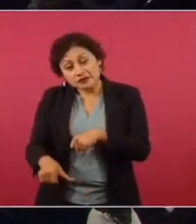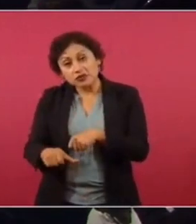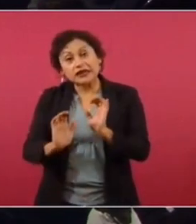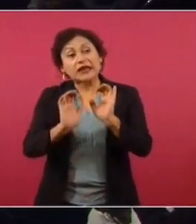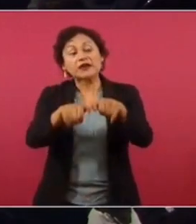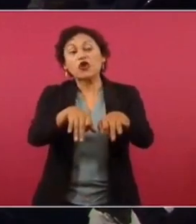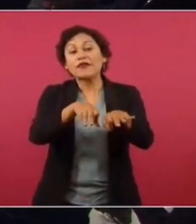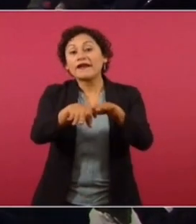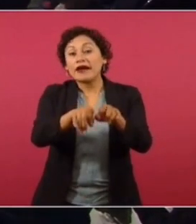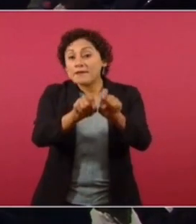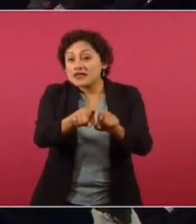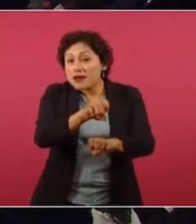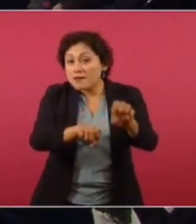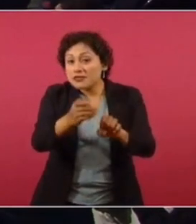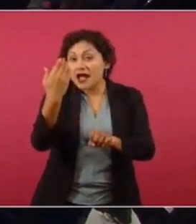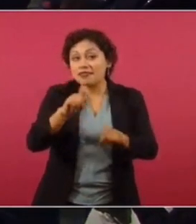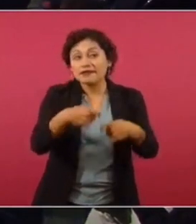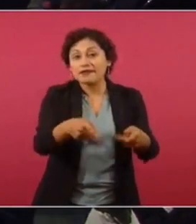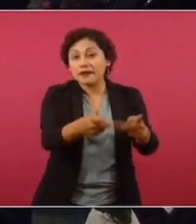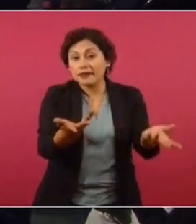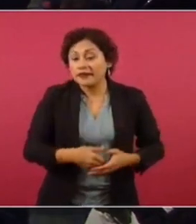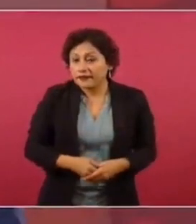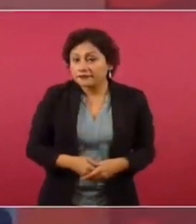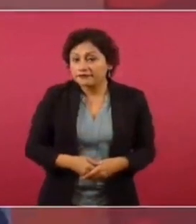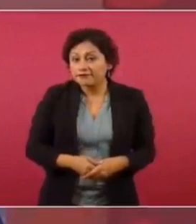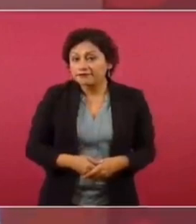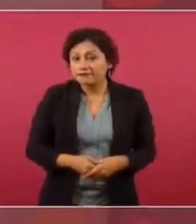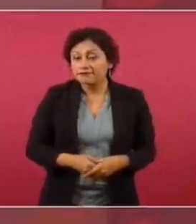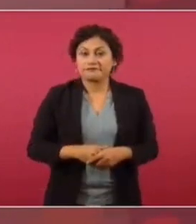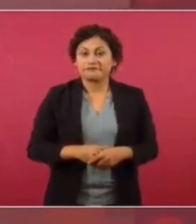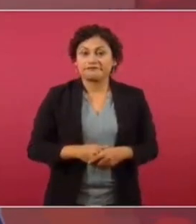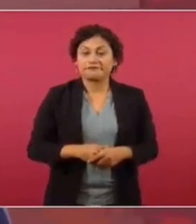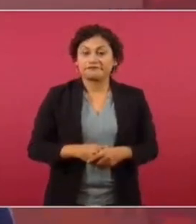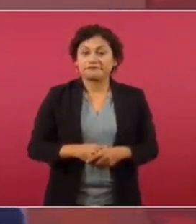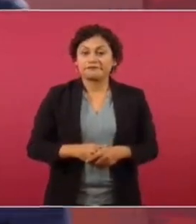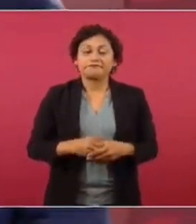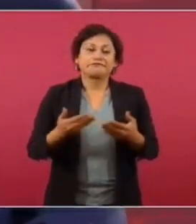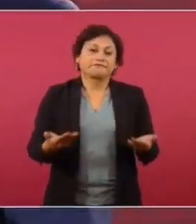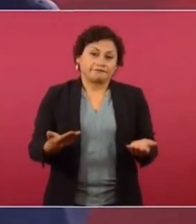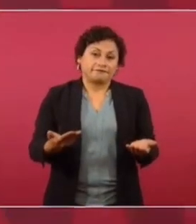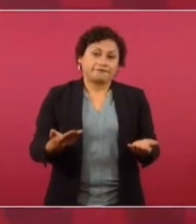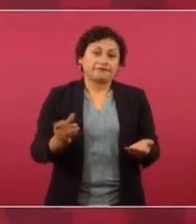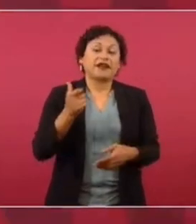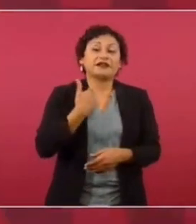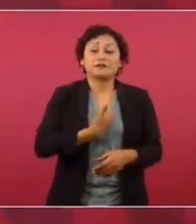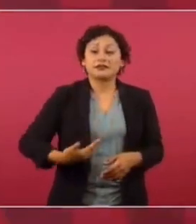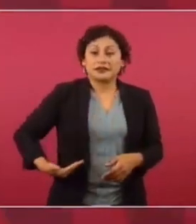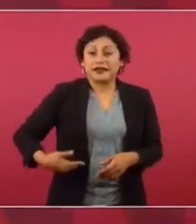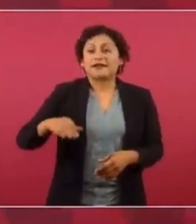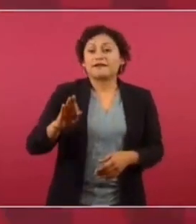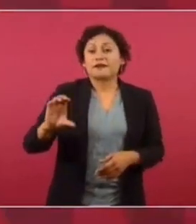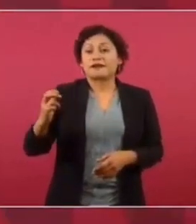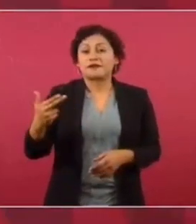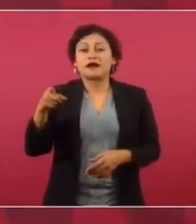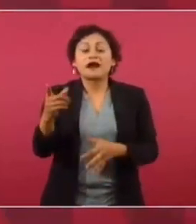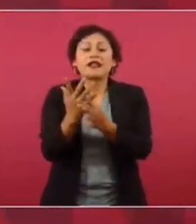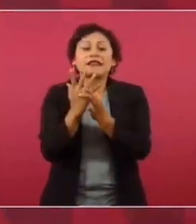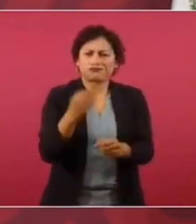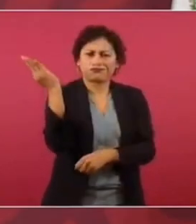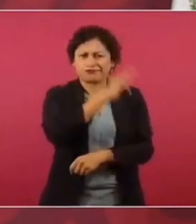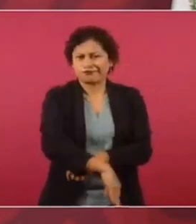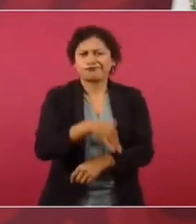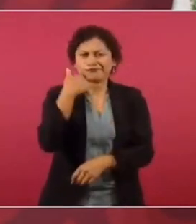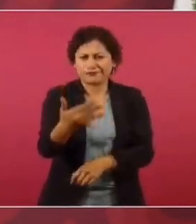de una de las empresas que recibieron los ferrocarriles nacionales. Calderón hablando de democracia, si se robaron la presidencia